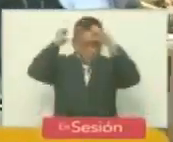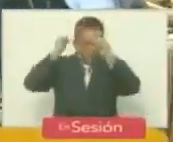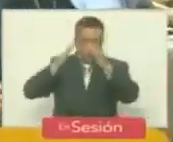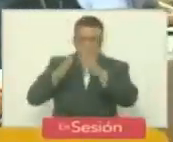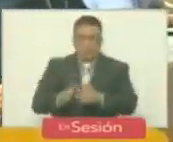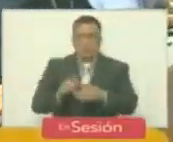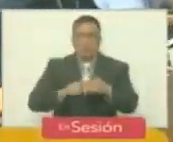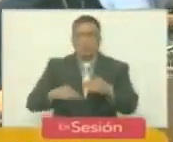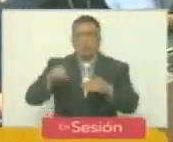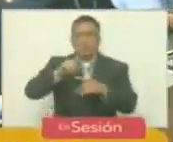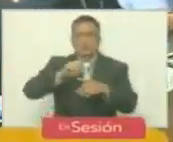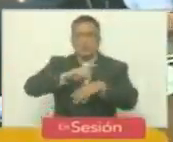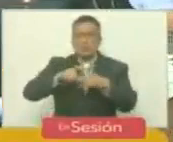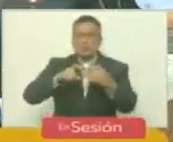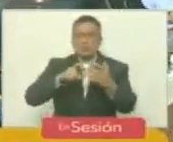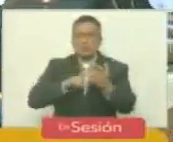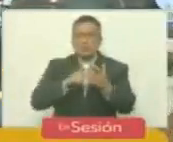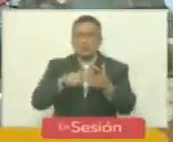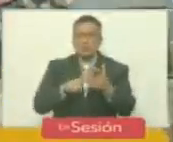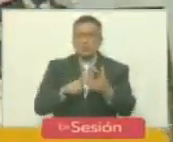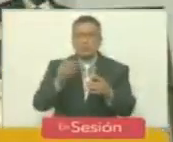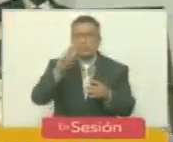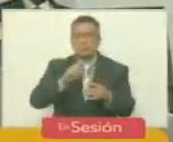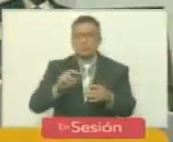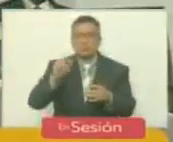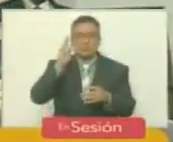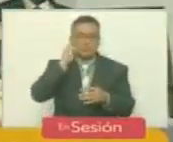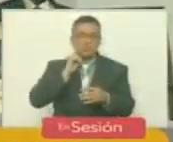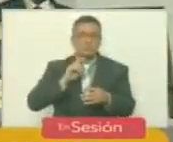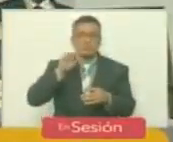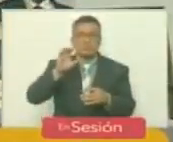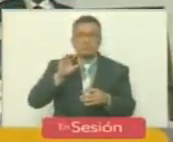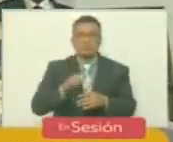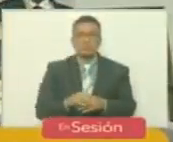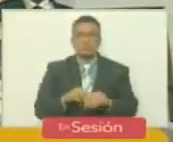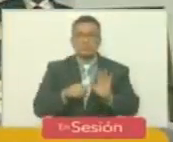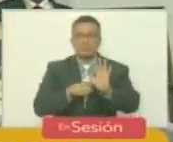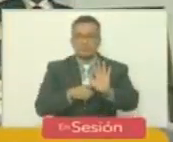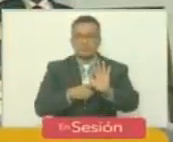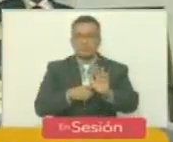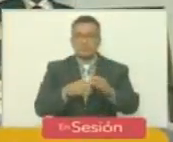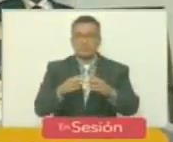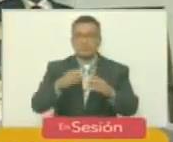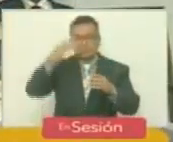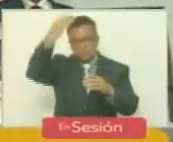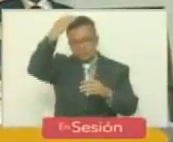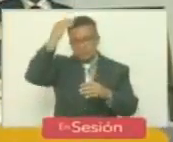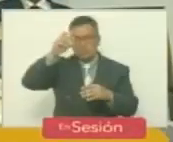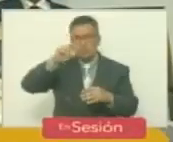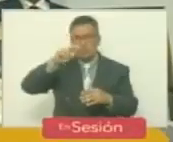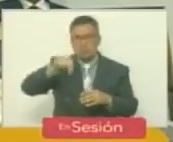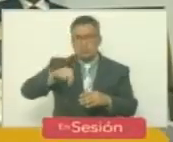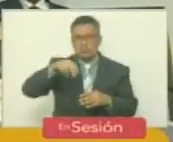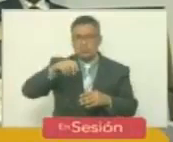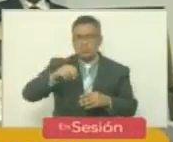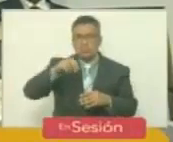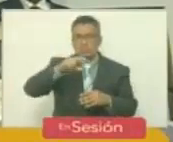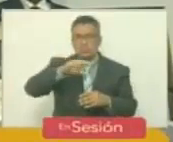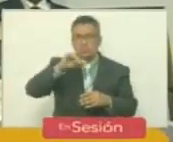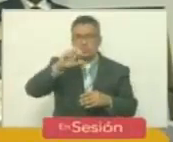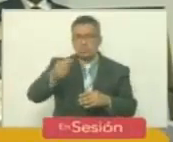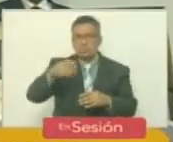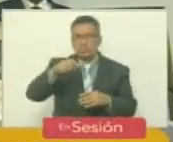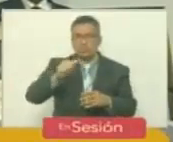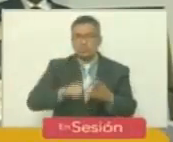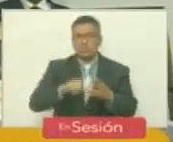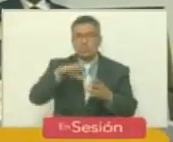extraordinario y plenipotenciario de la República Bolivariana de Venezuela ante el Reino de Noruega. Cuatro, ciudadano